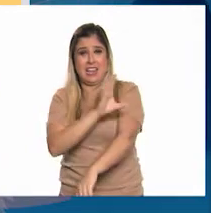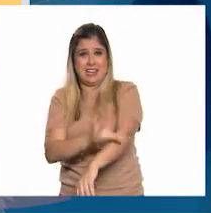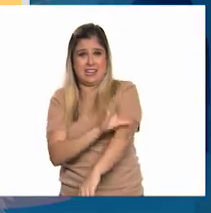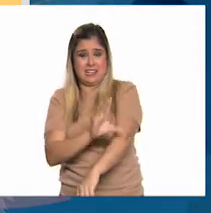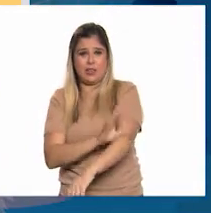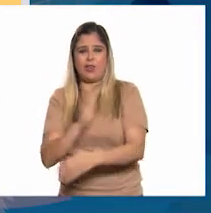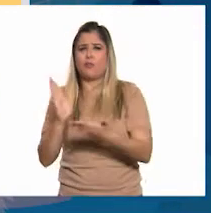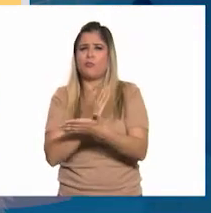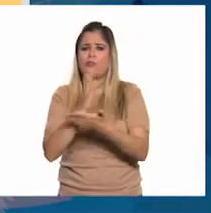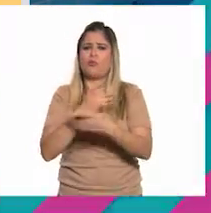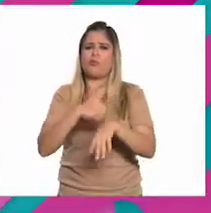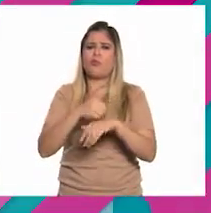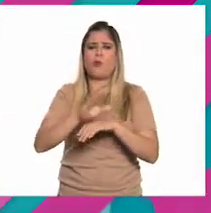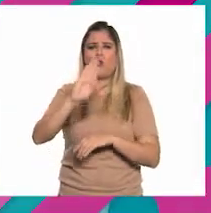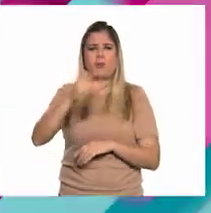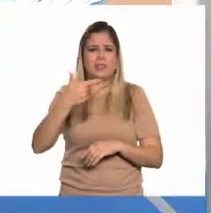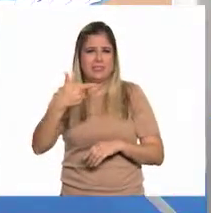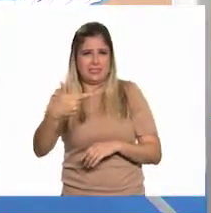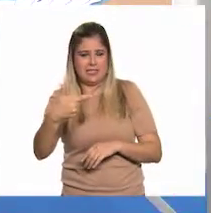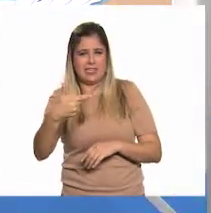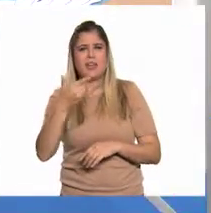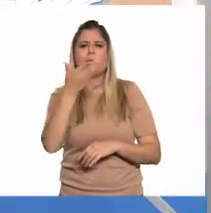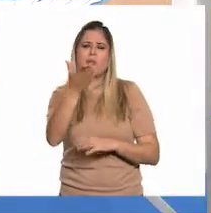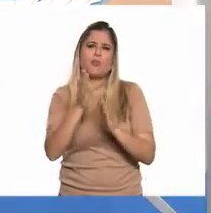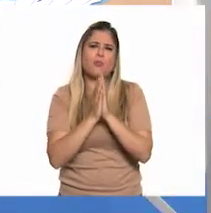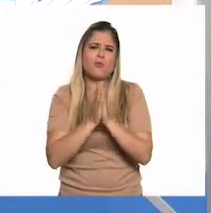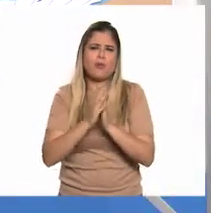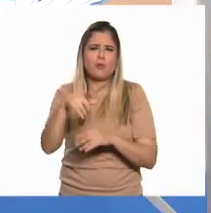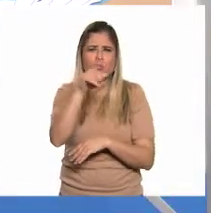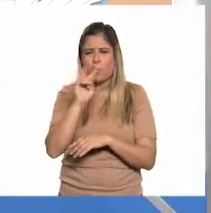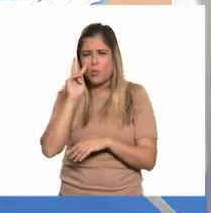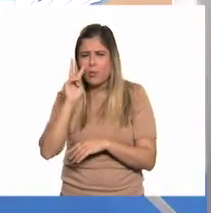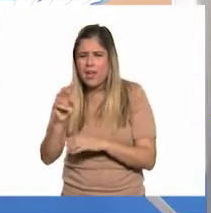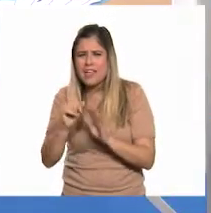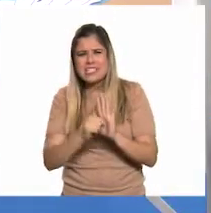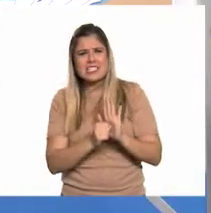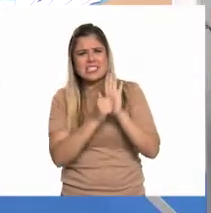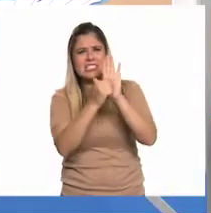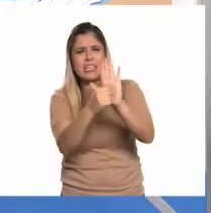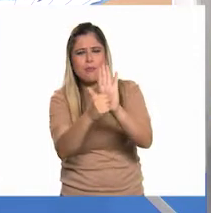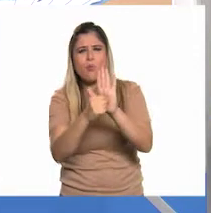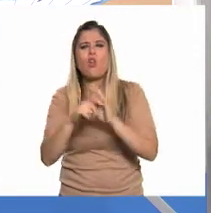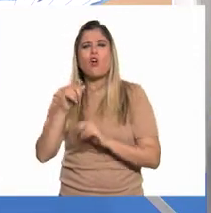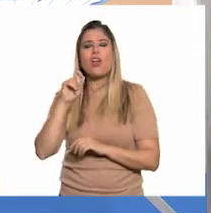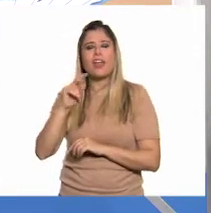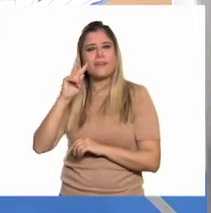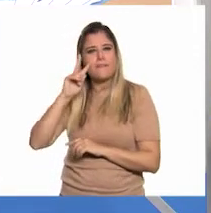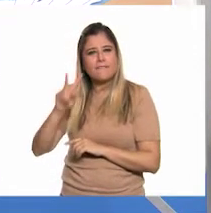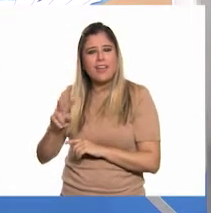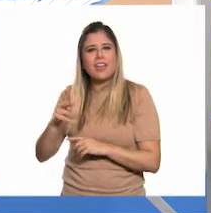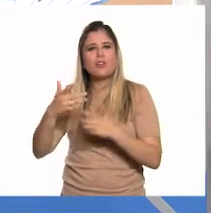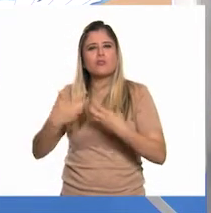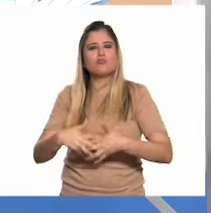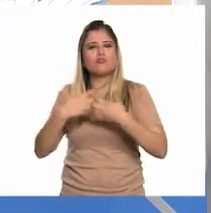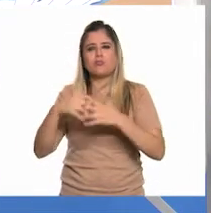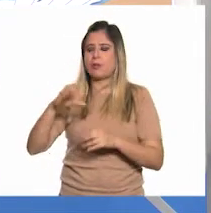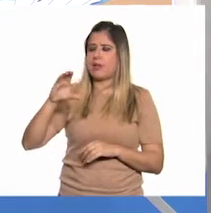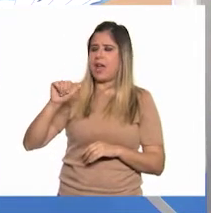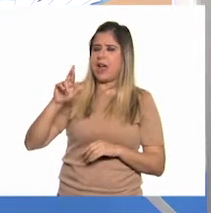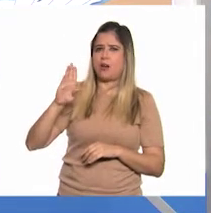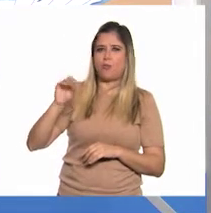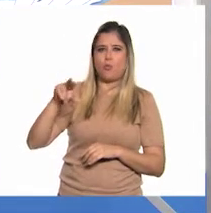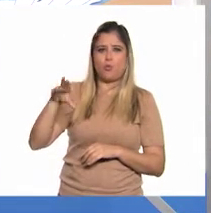de la página 97. Les pido por favor, observen el símbolo que representa la producción del carbono.